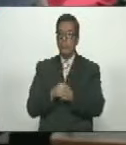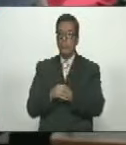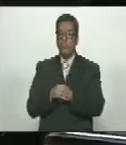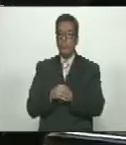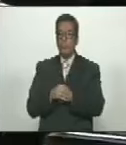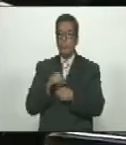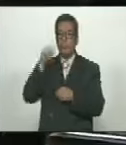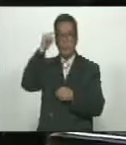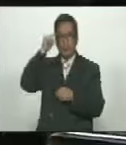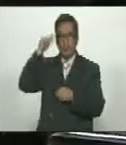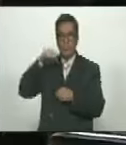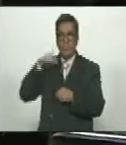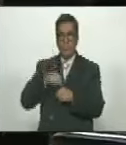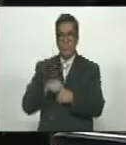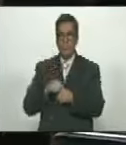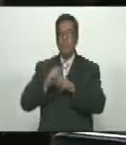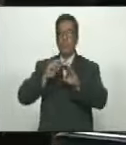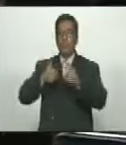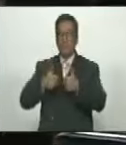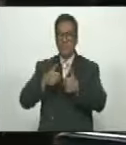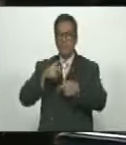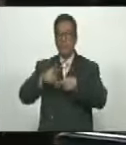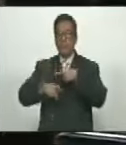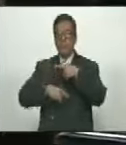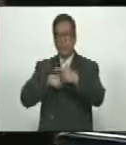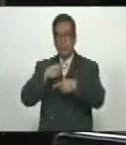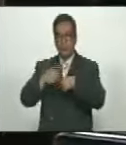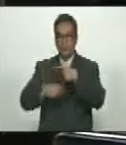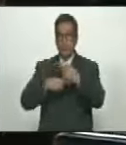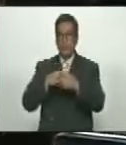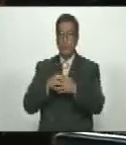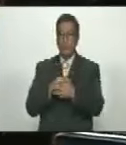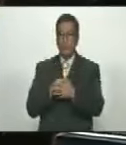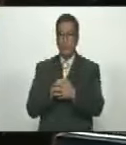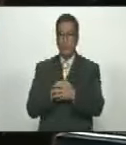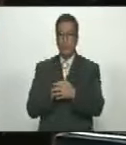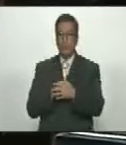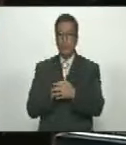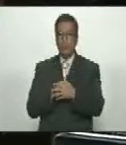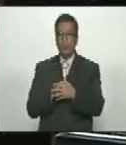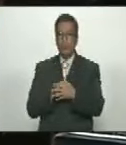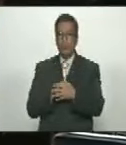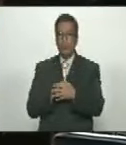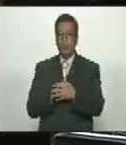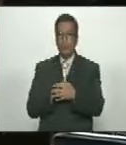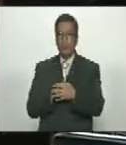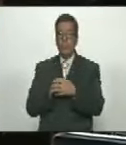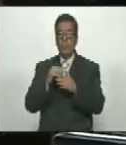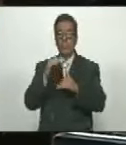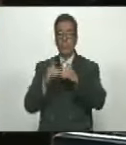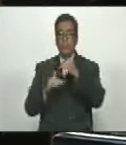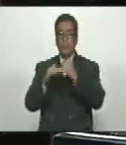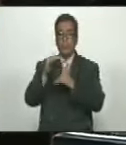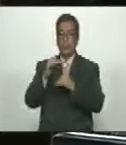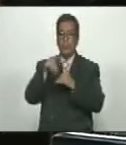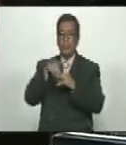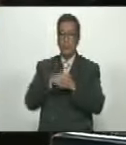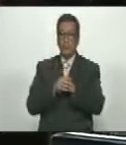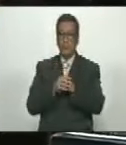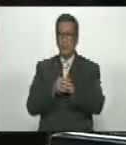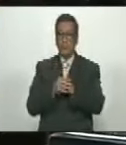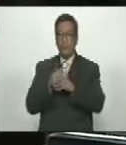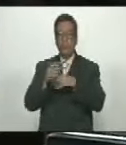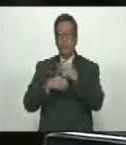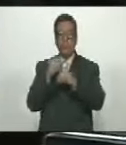hoy ha comenzado un proceso de reactivación hay un nivel de